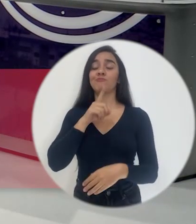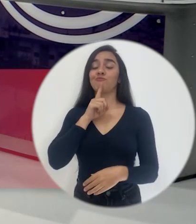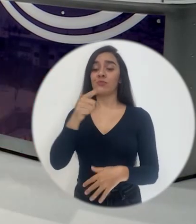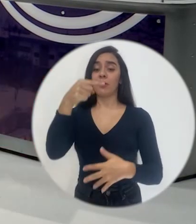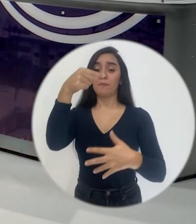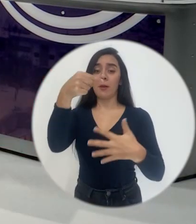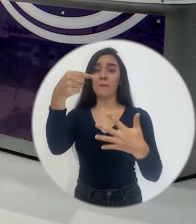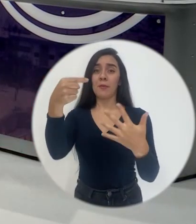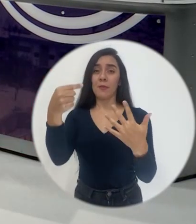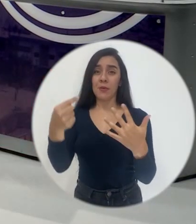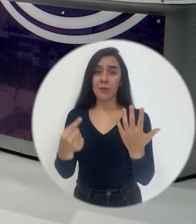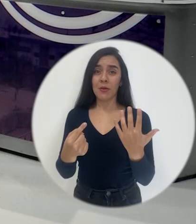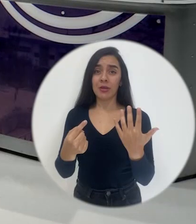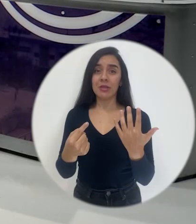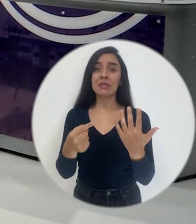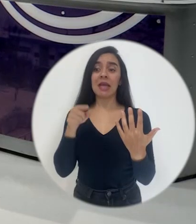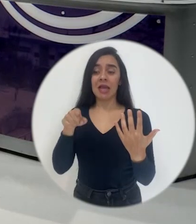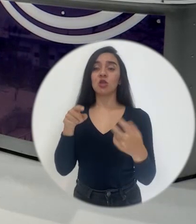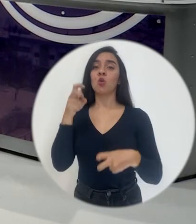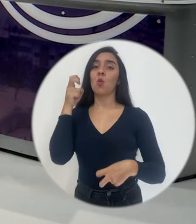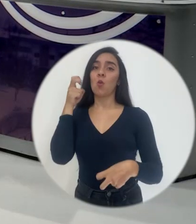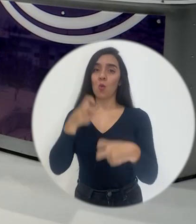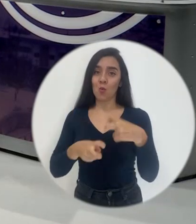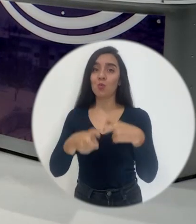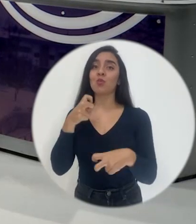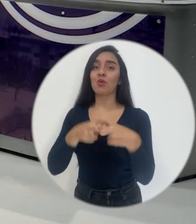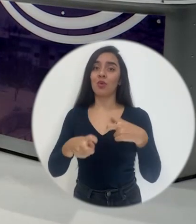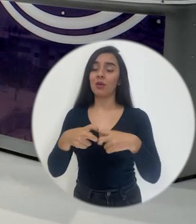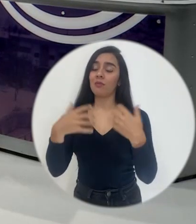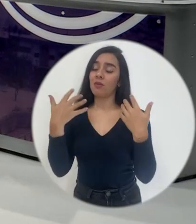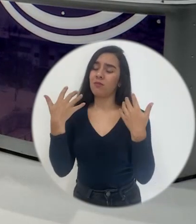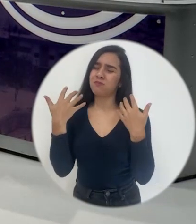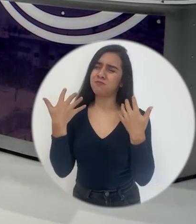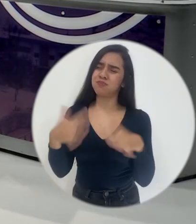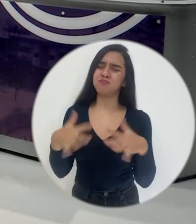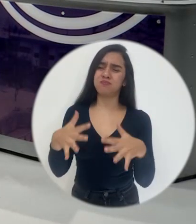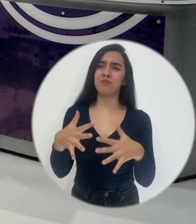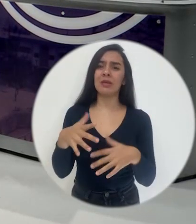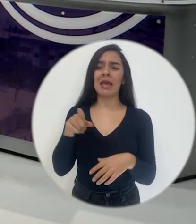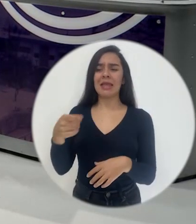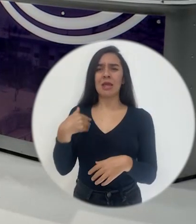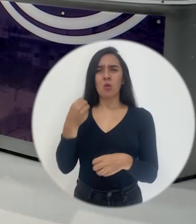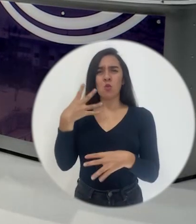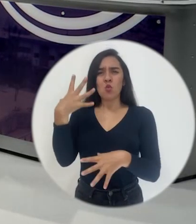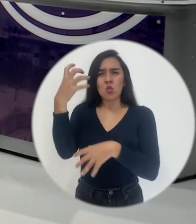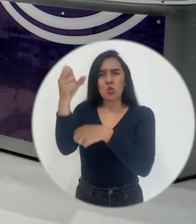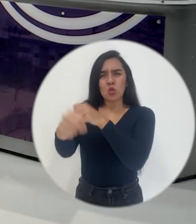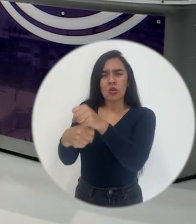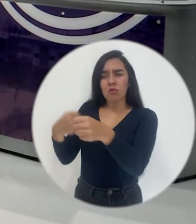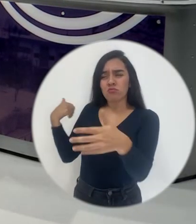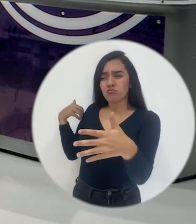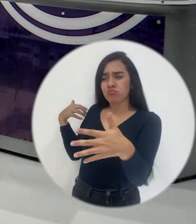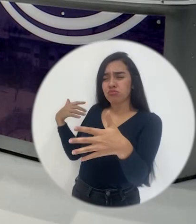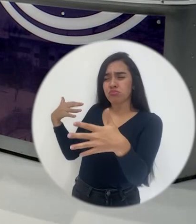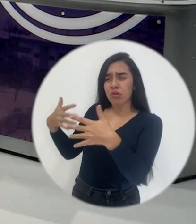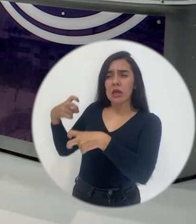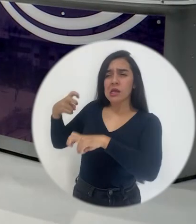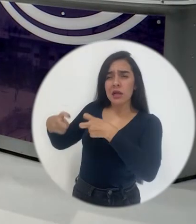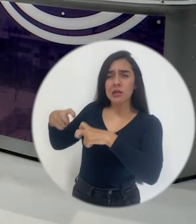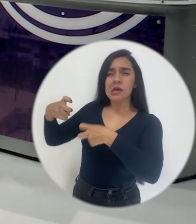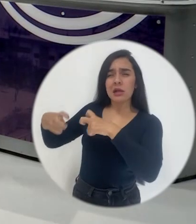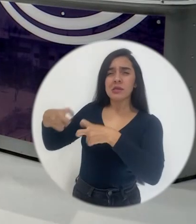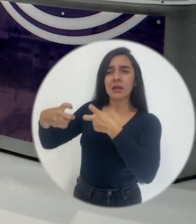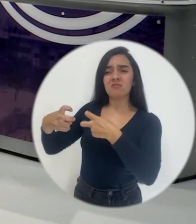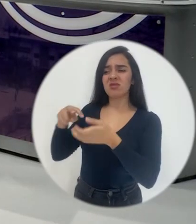En definitiva, como yo decía al inicio, un problema demasiado importante que tiene tantos años de estar existiendo